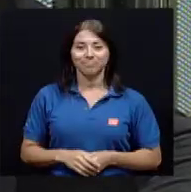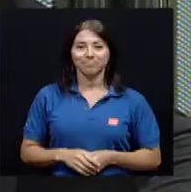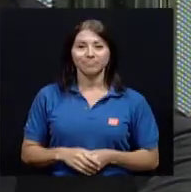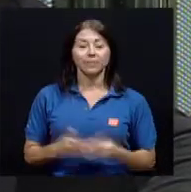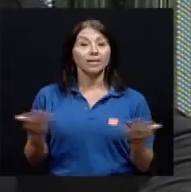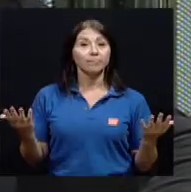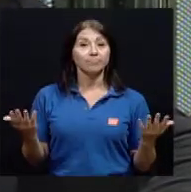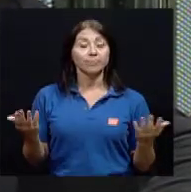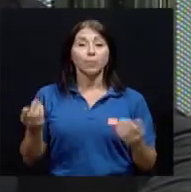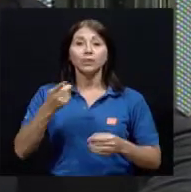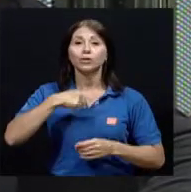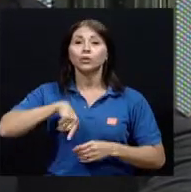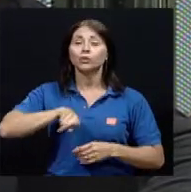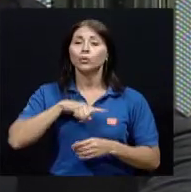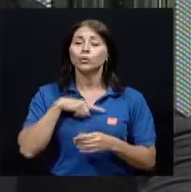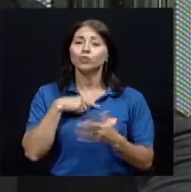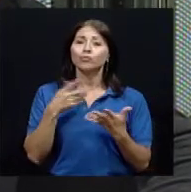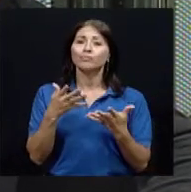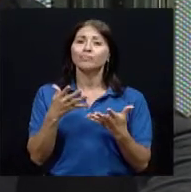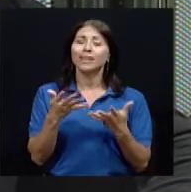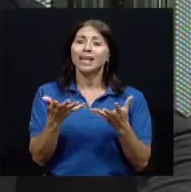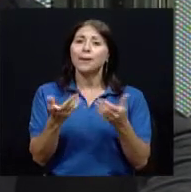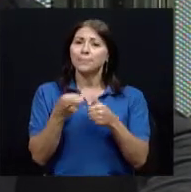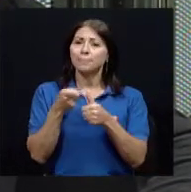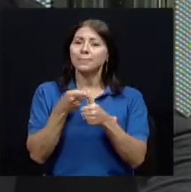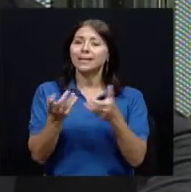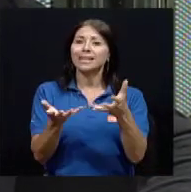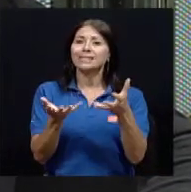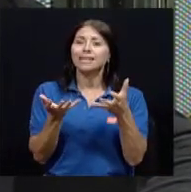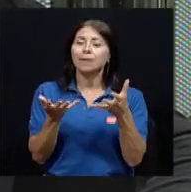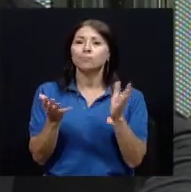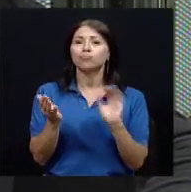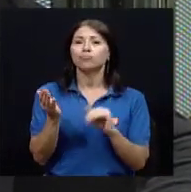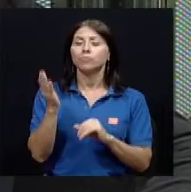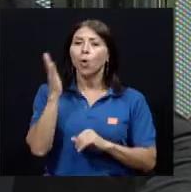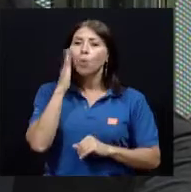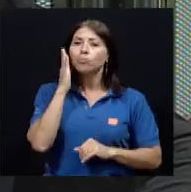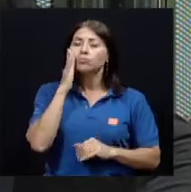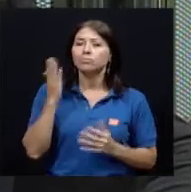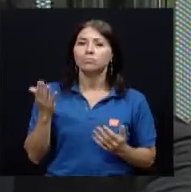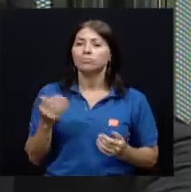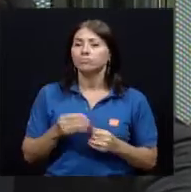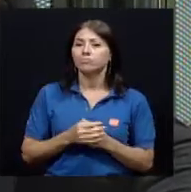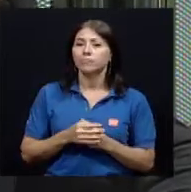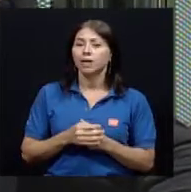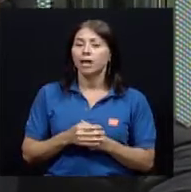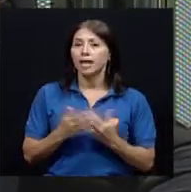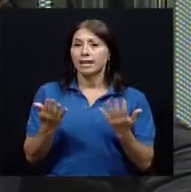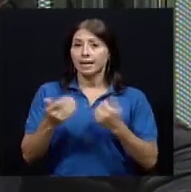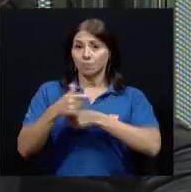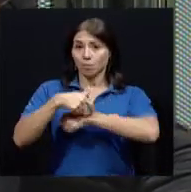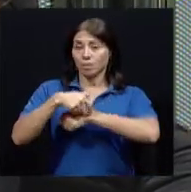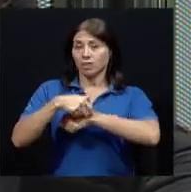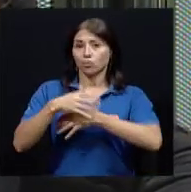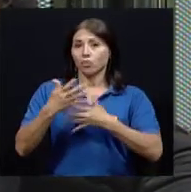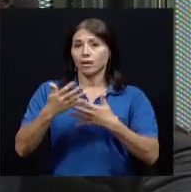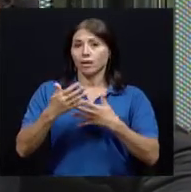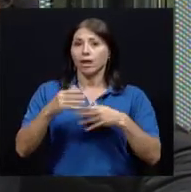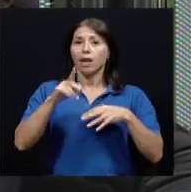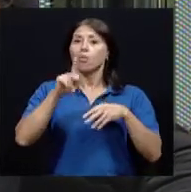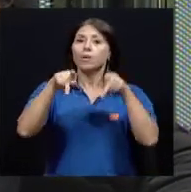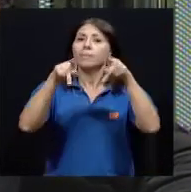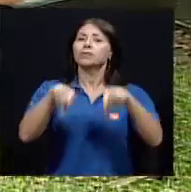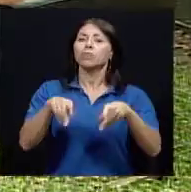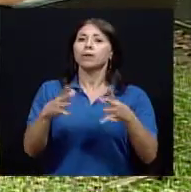conocer qué es lo que pasa desde el momento que a la persona le dan ese medicamento en la farmacia y lo tienen que llevar